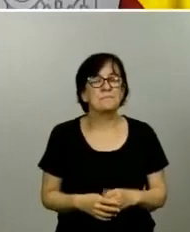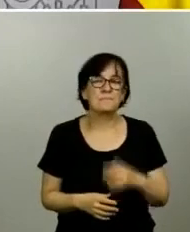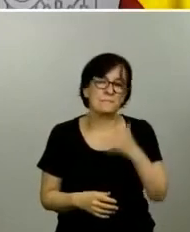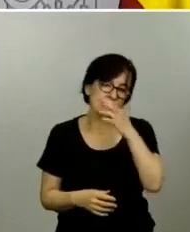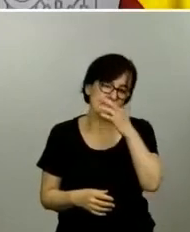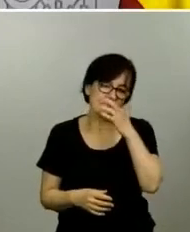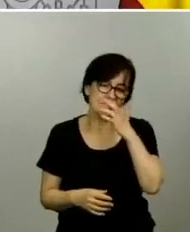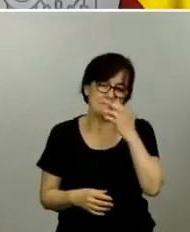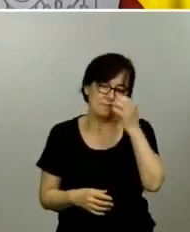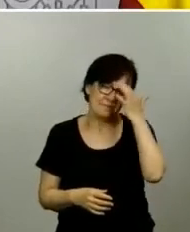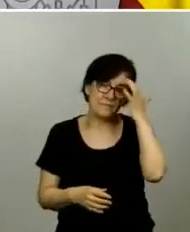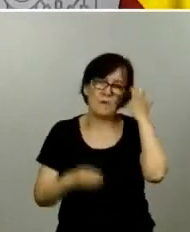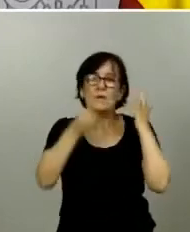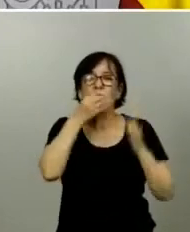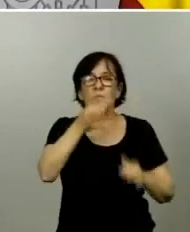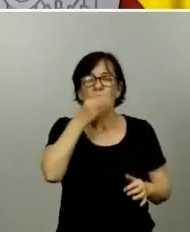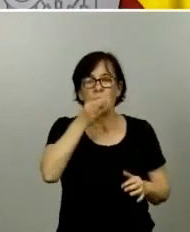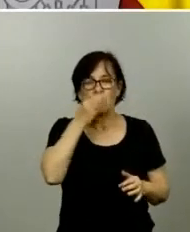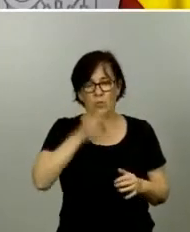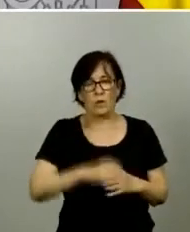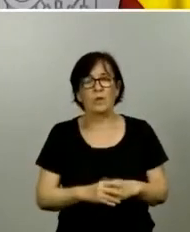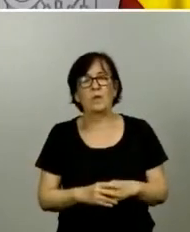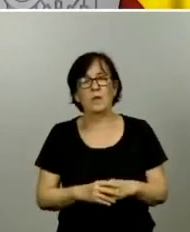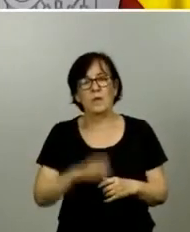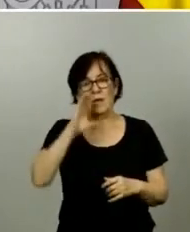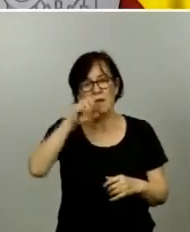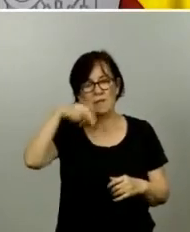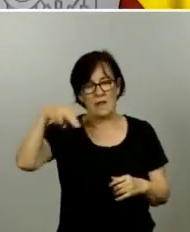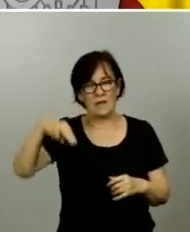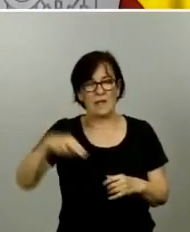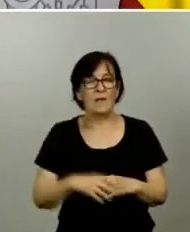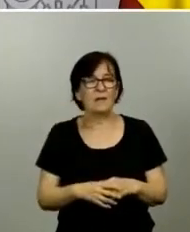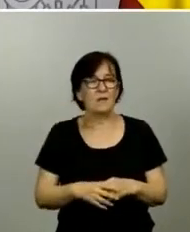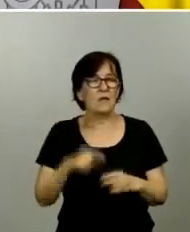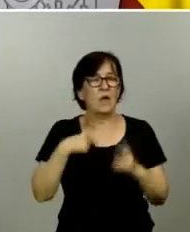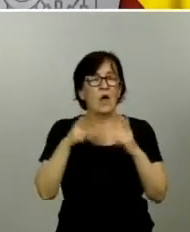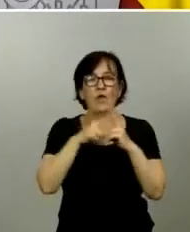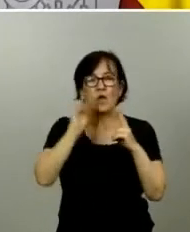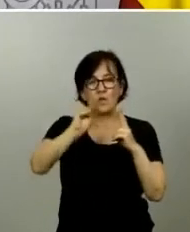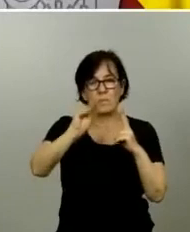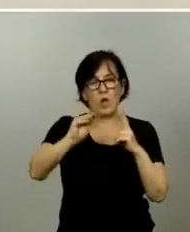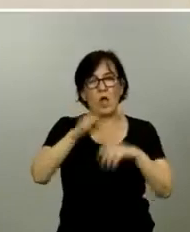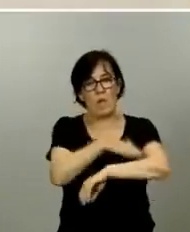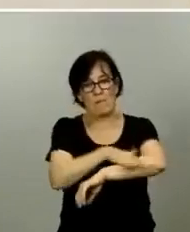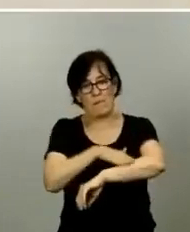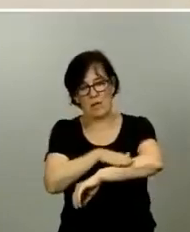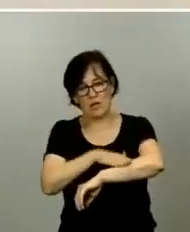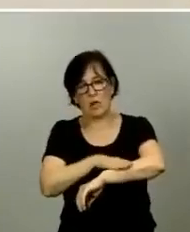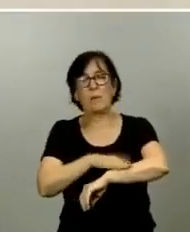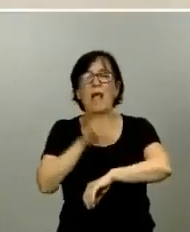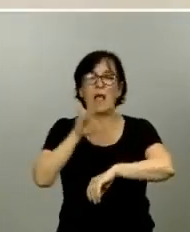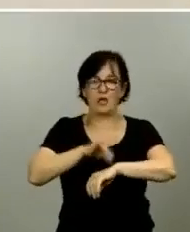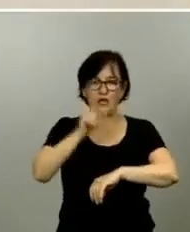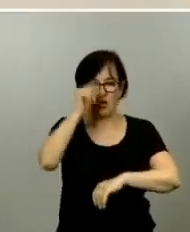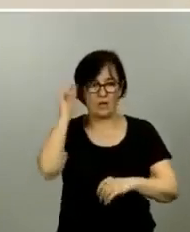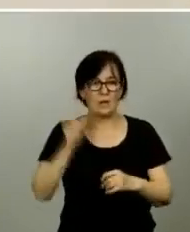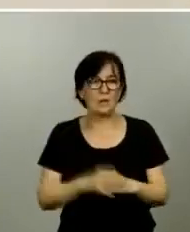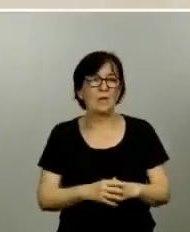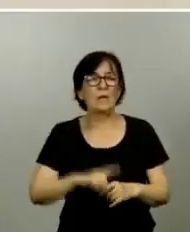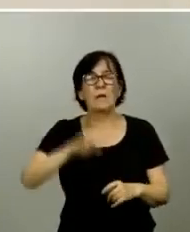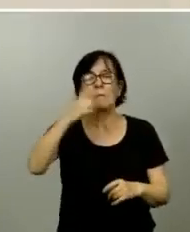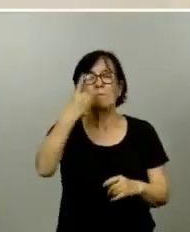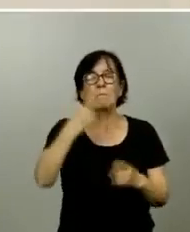Buenas tardes soy Al Goodman de CNN un par de preguntas tanto para el ministro como para el doctor Simón primero sobre